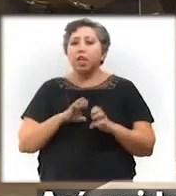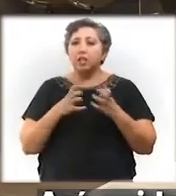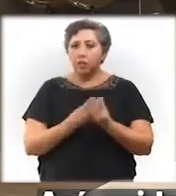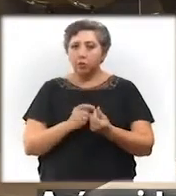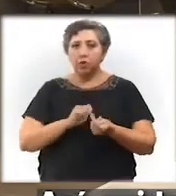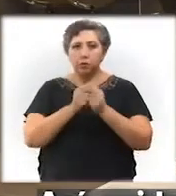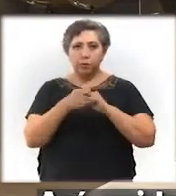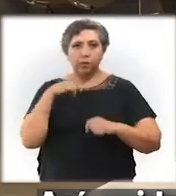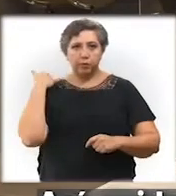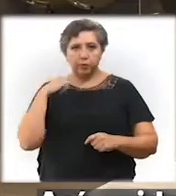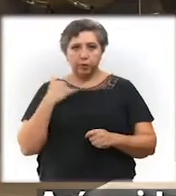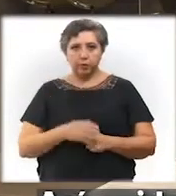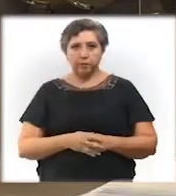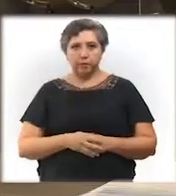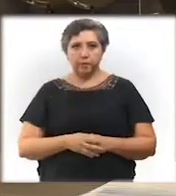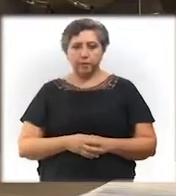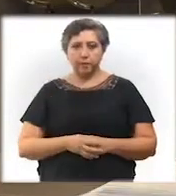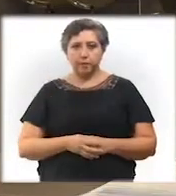estamos transformando Yucatán.